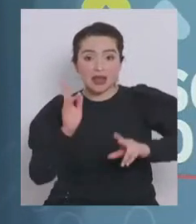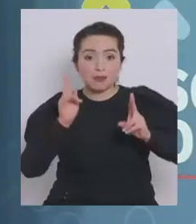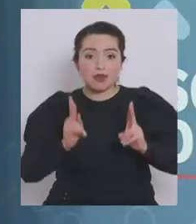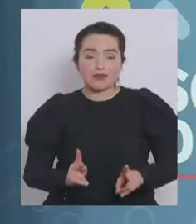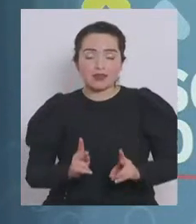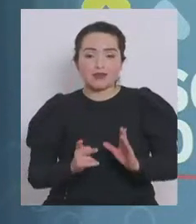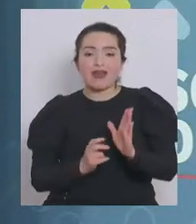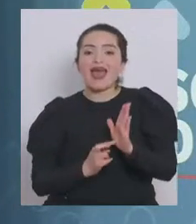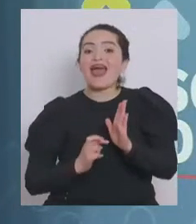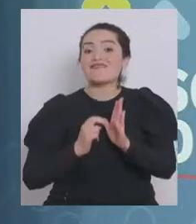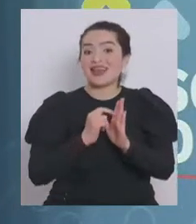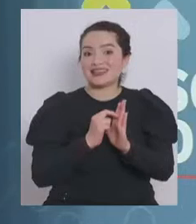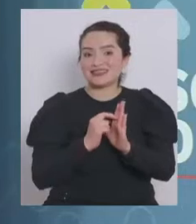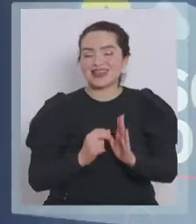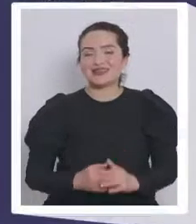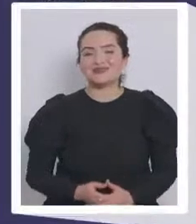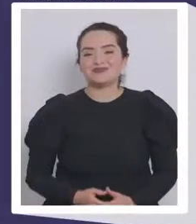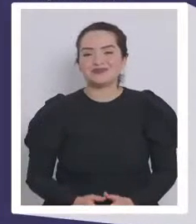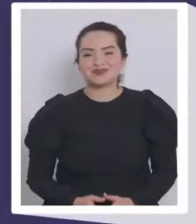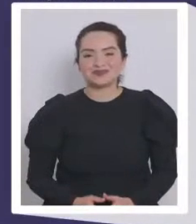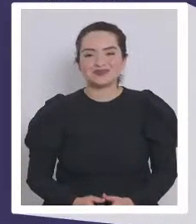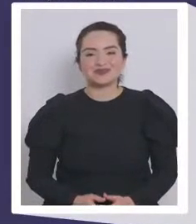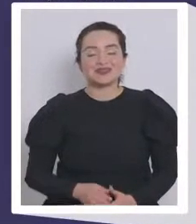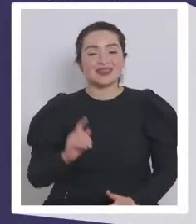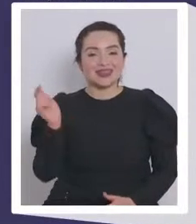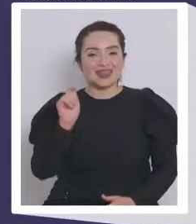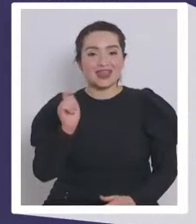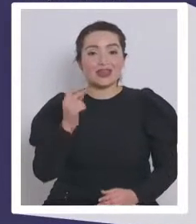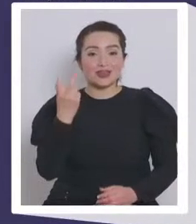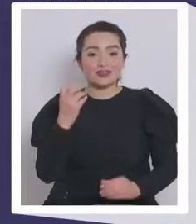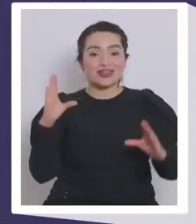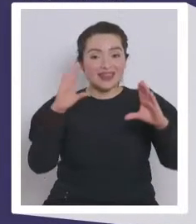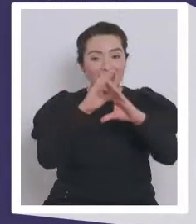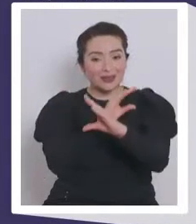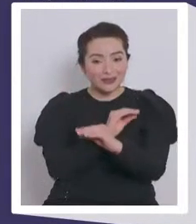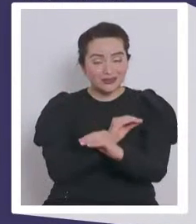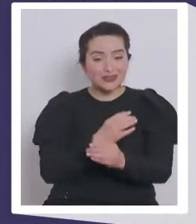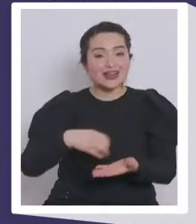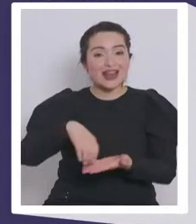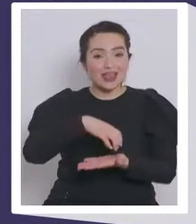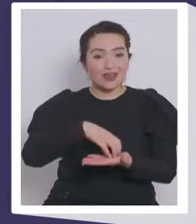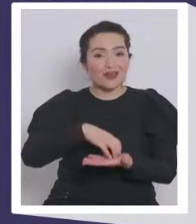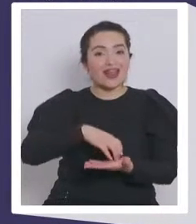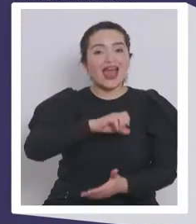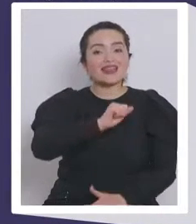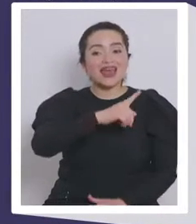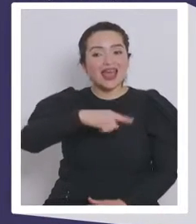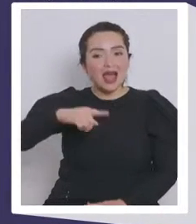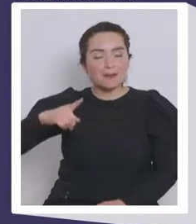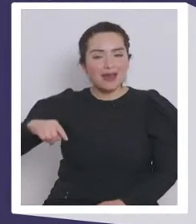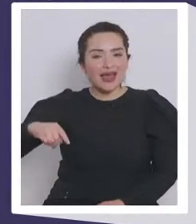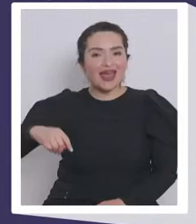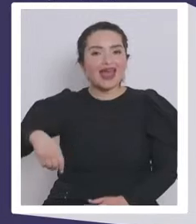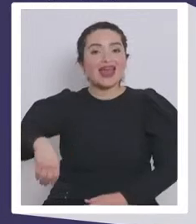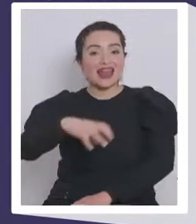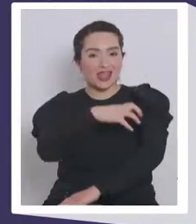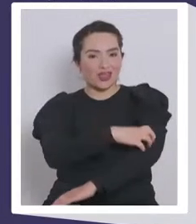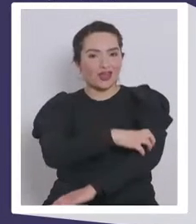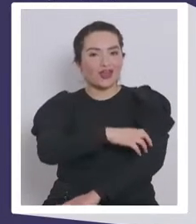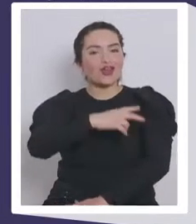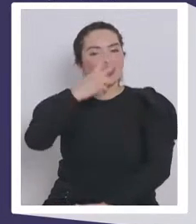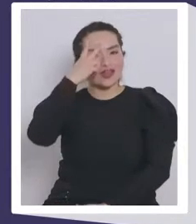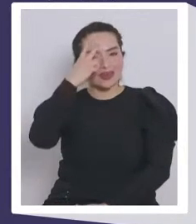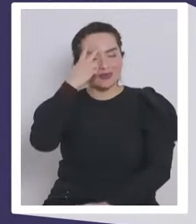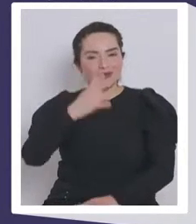avanzan al toque de queda a las 12 de la noche en la región de Atacama y la región de Coquimbo.